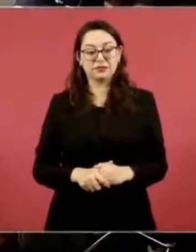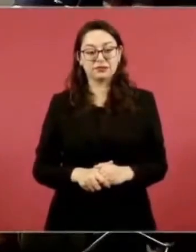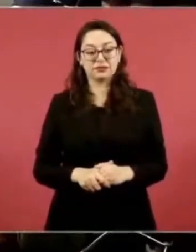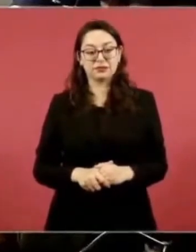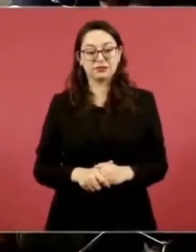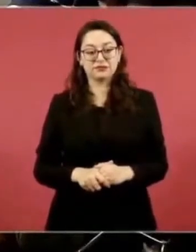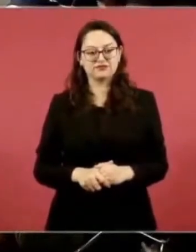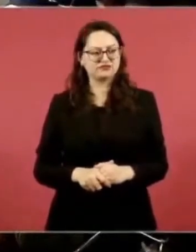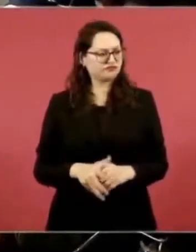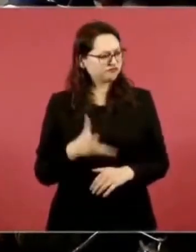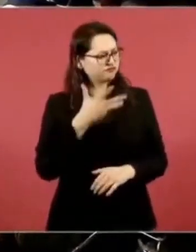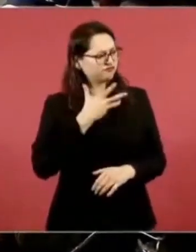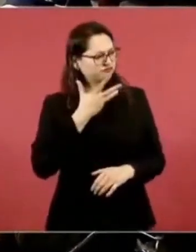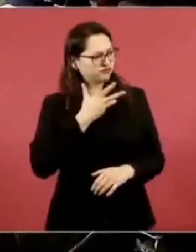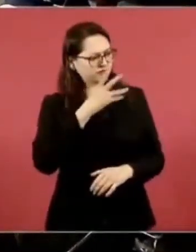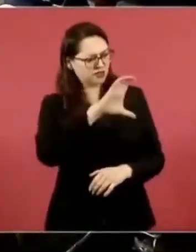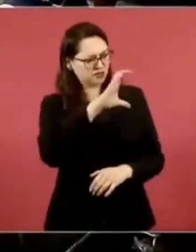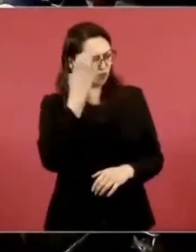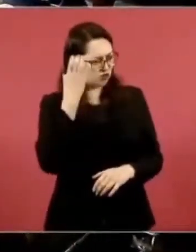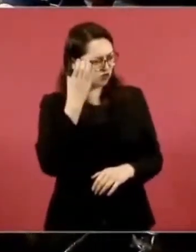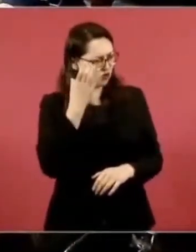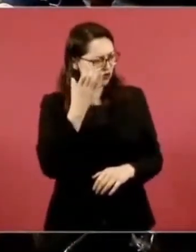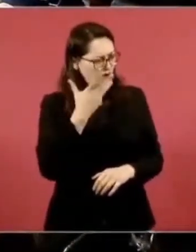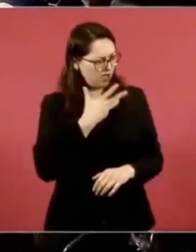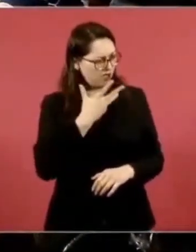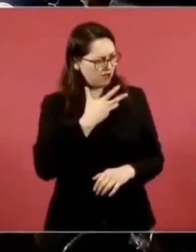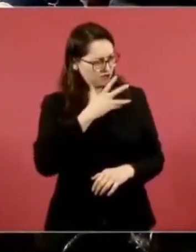No tendremos pinturas.